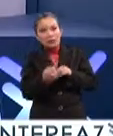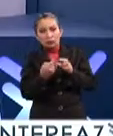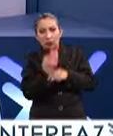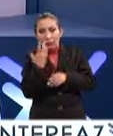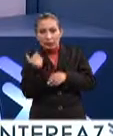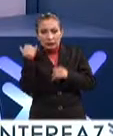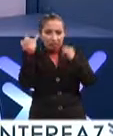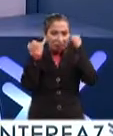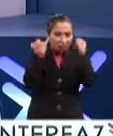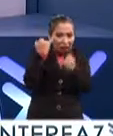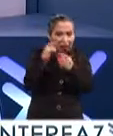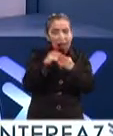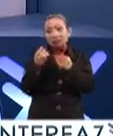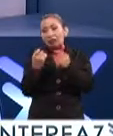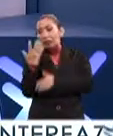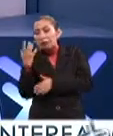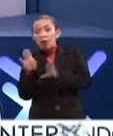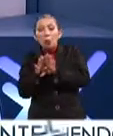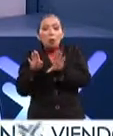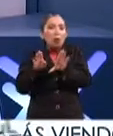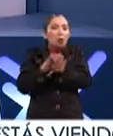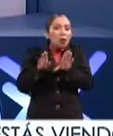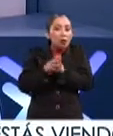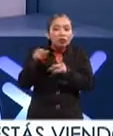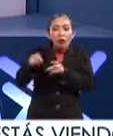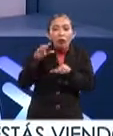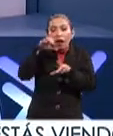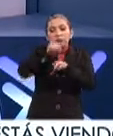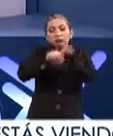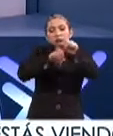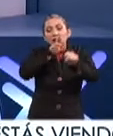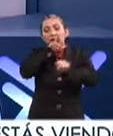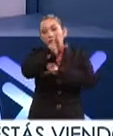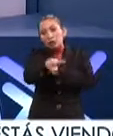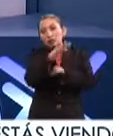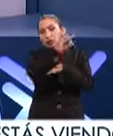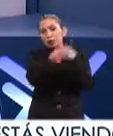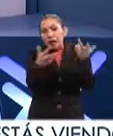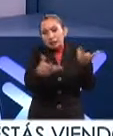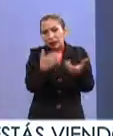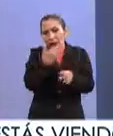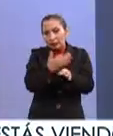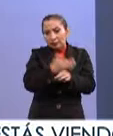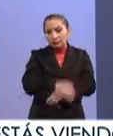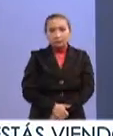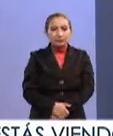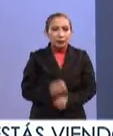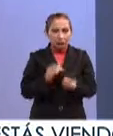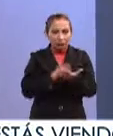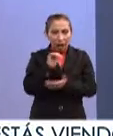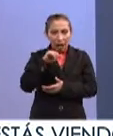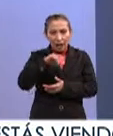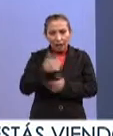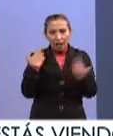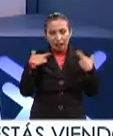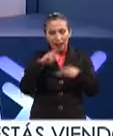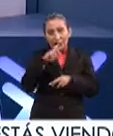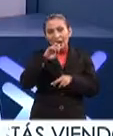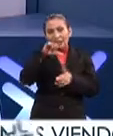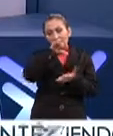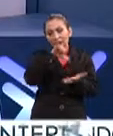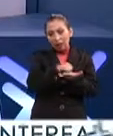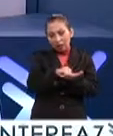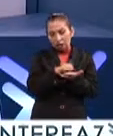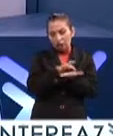nuevas iniciativas, sobre cómo han alcanzado resultados y todo lo que están haciendo en este aspecto. Muchas gracias, Ana Cristina. nombre de la red de